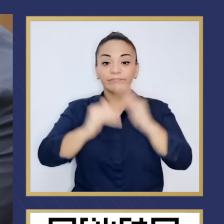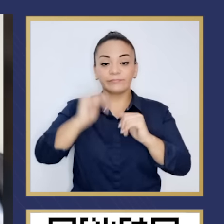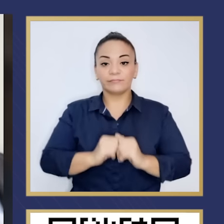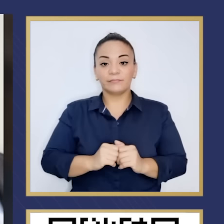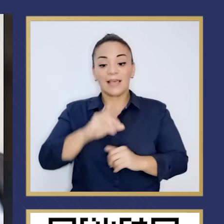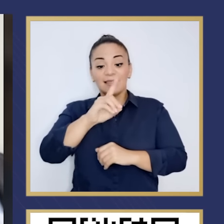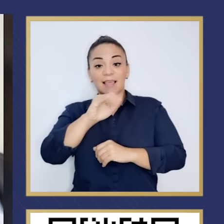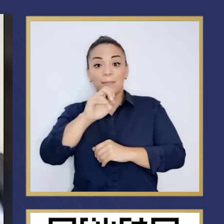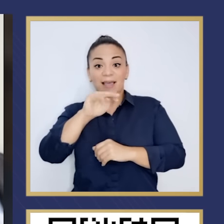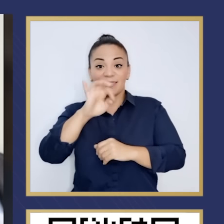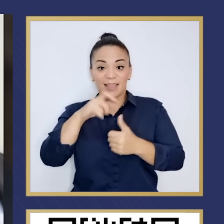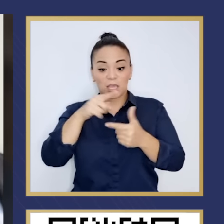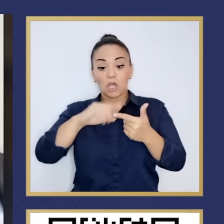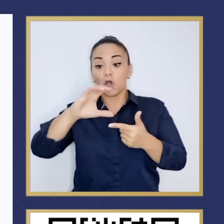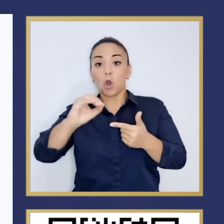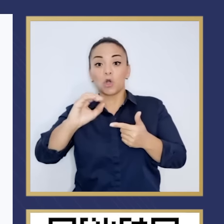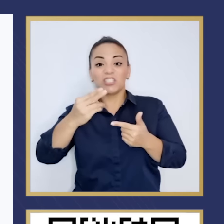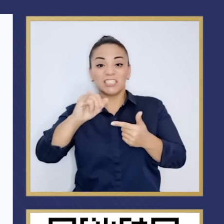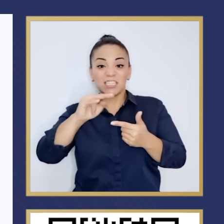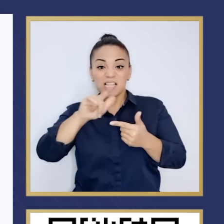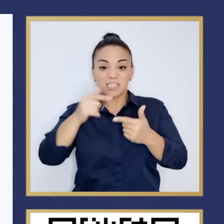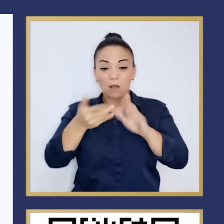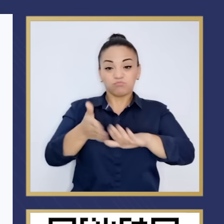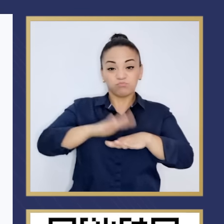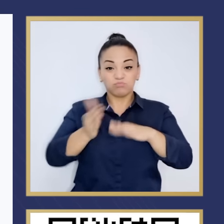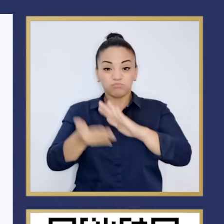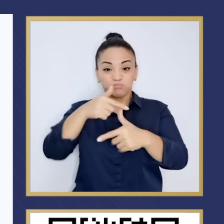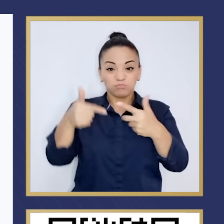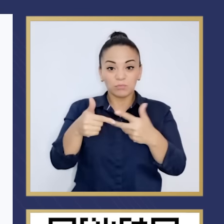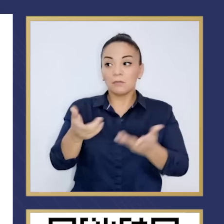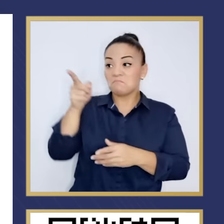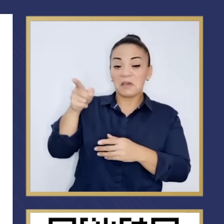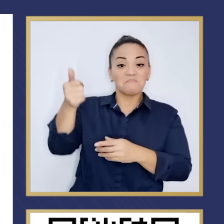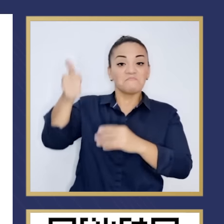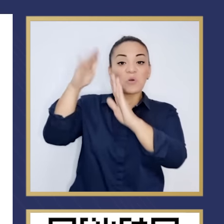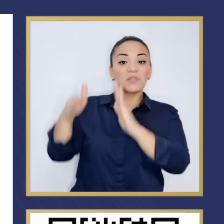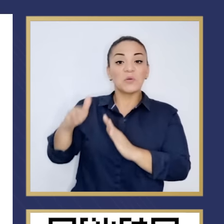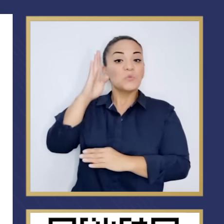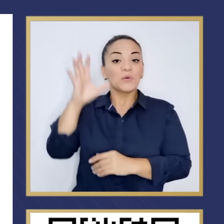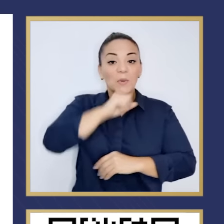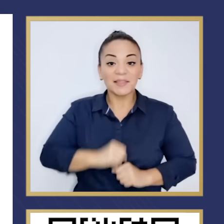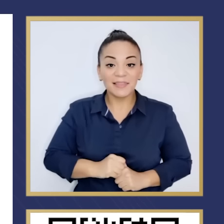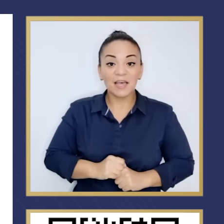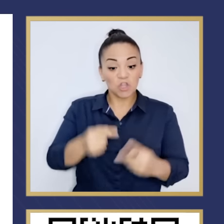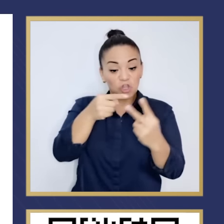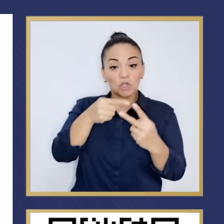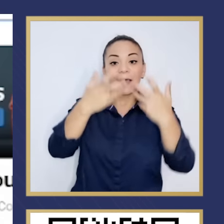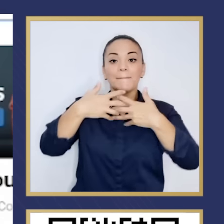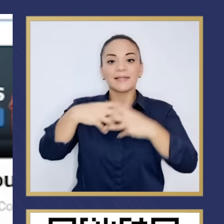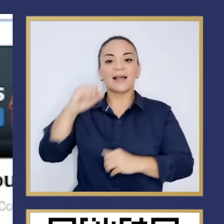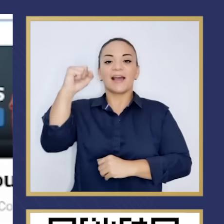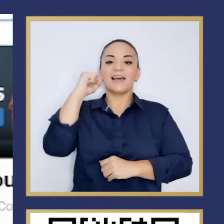Cochinilla no tienen nombre. La Contralora nunca se dio cuenta que solo dos empresas ganaban todas las